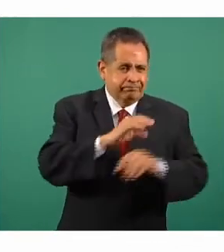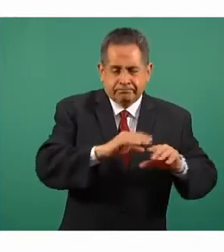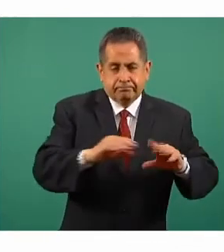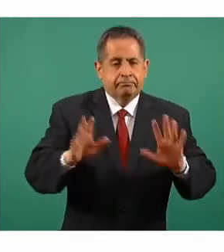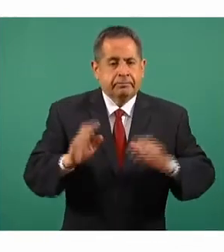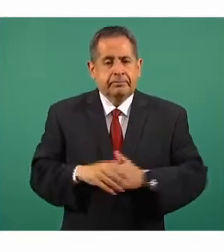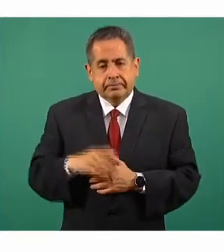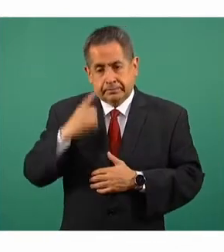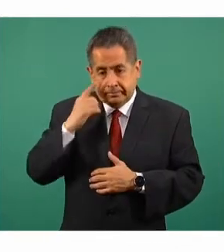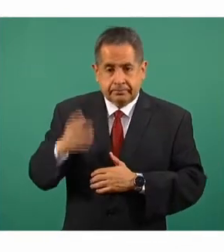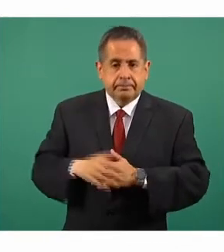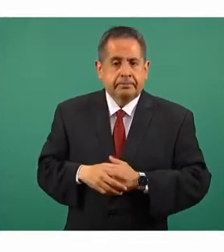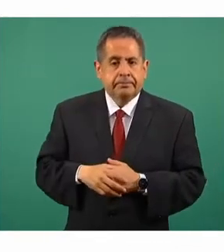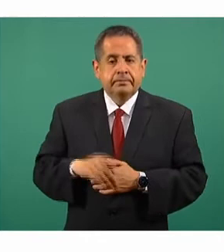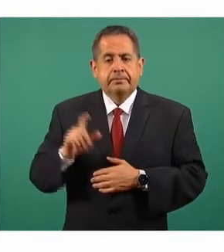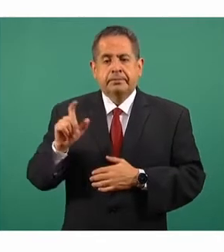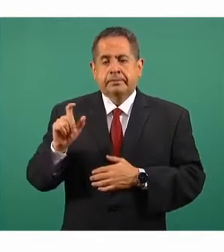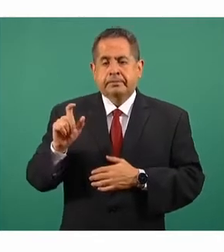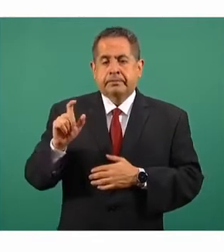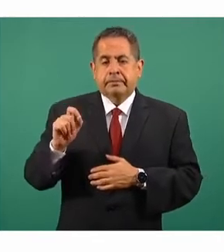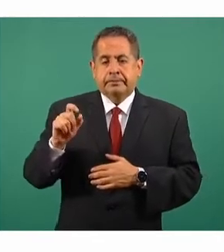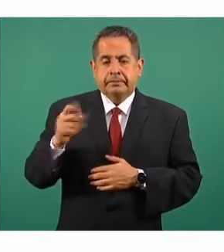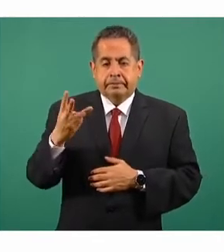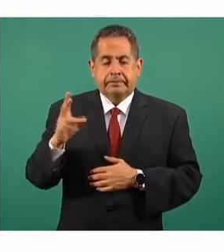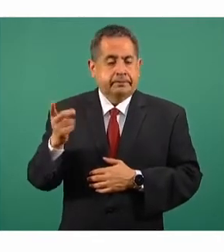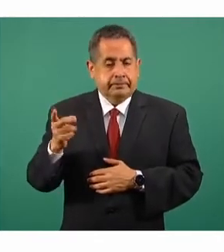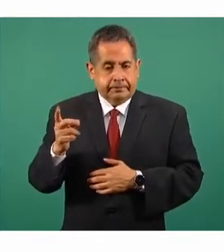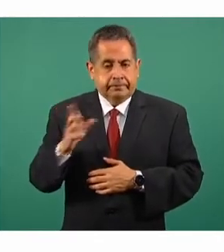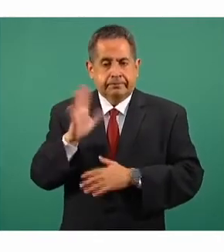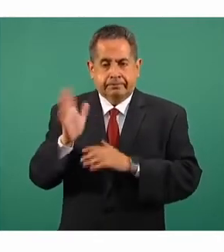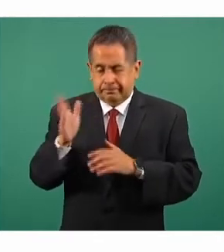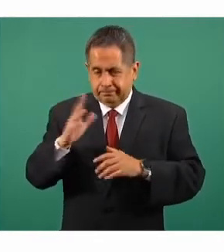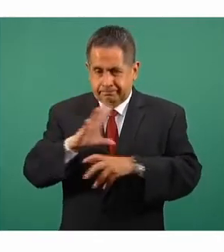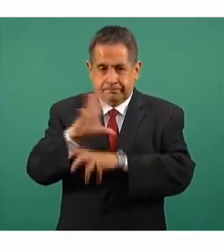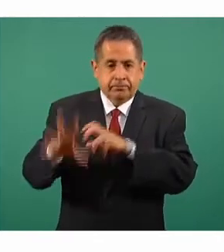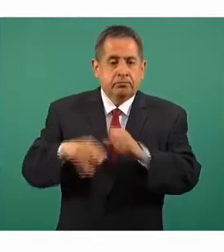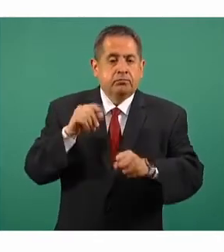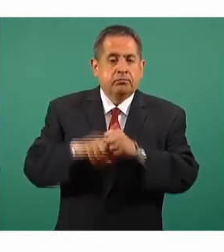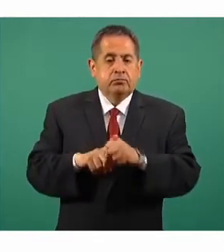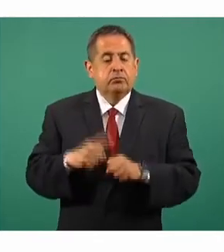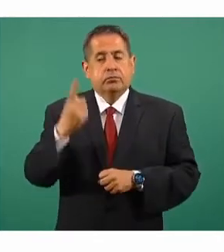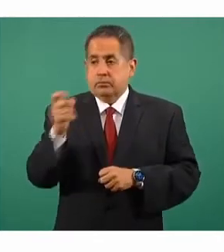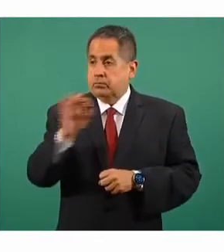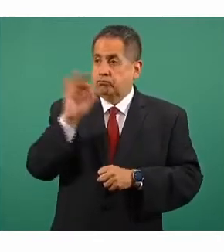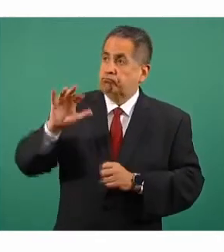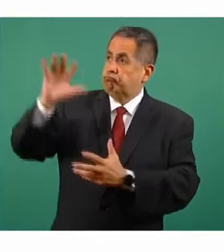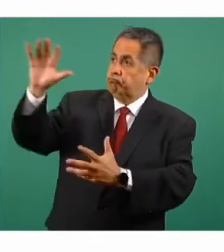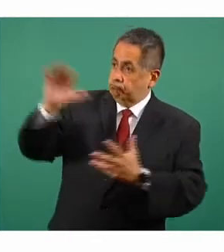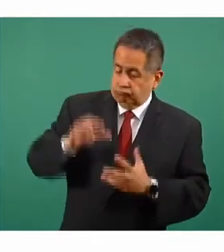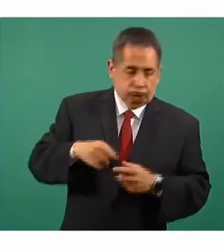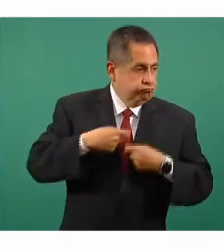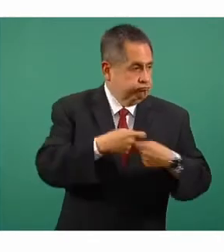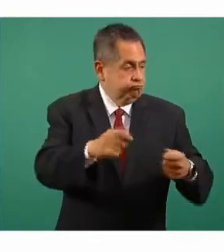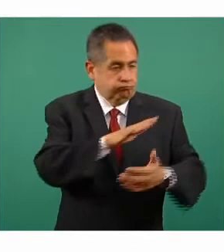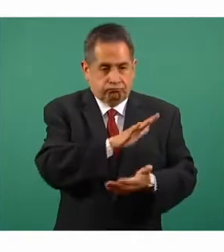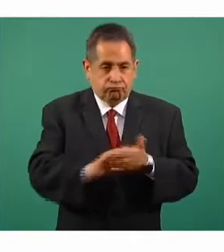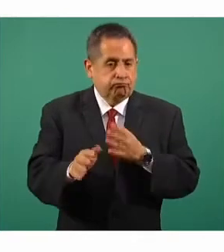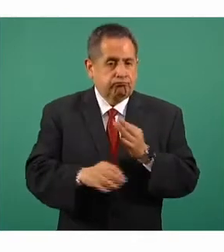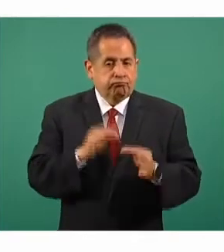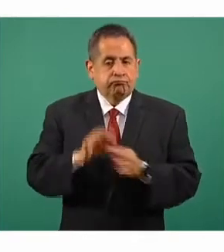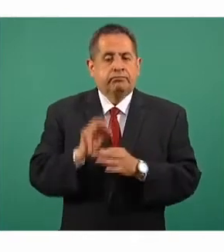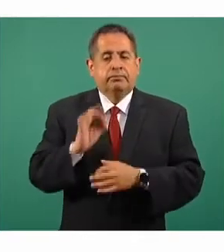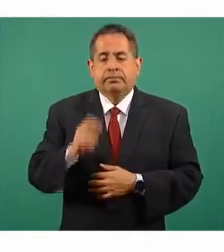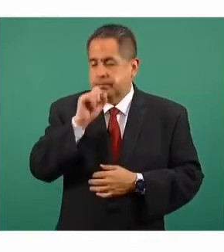eso. en el del 23 de diciembre se han aplicado el 100 por ciento de las vacunas que llegaron en esa fecha, lo mismo el